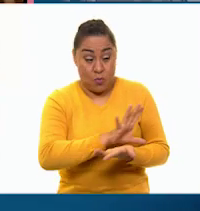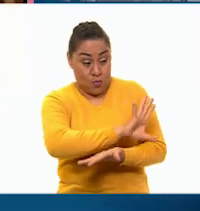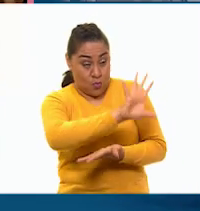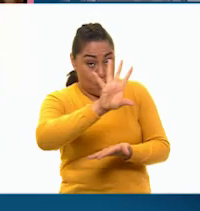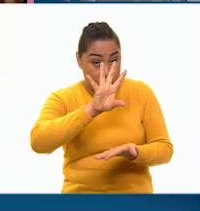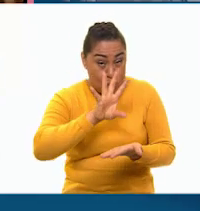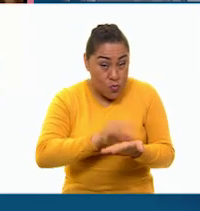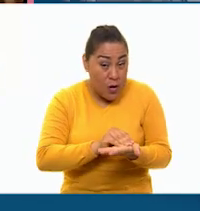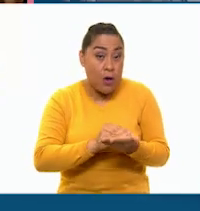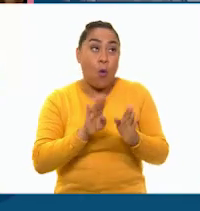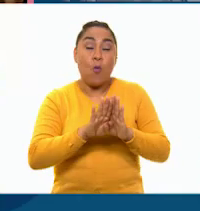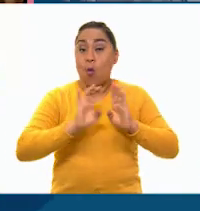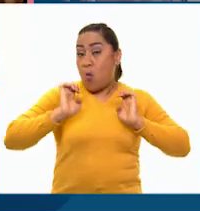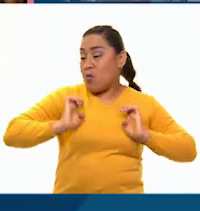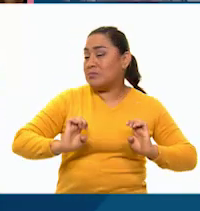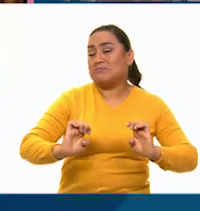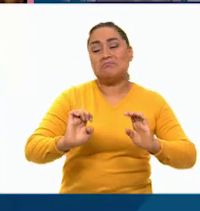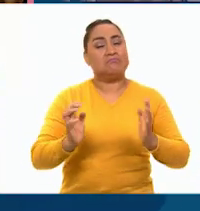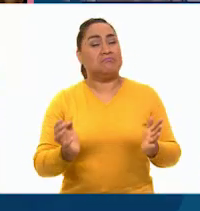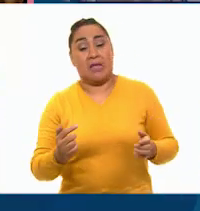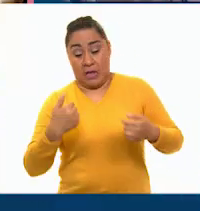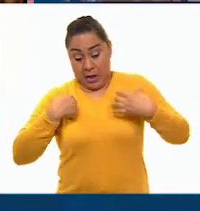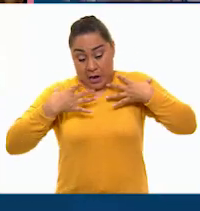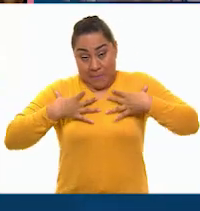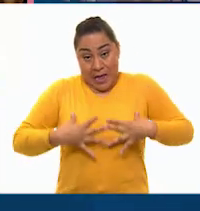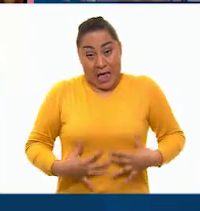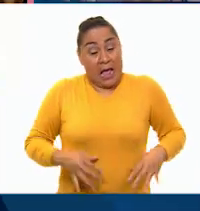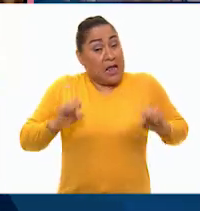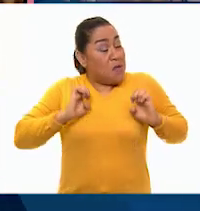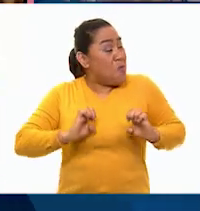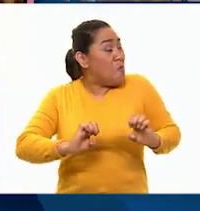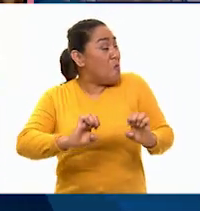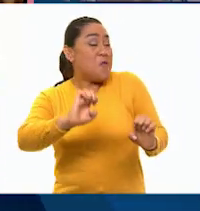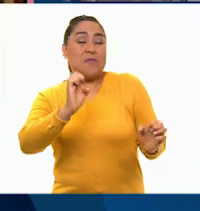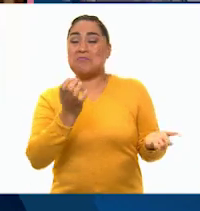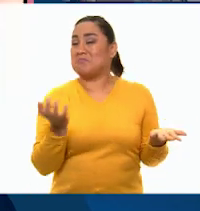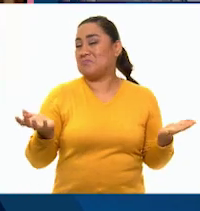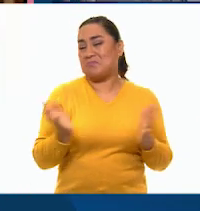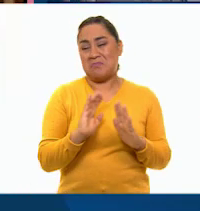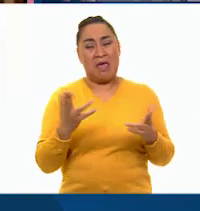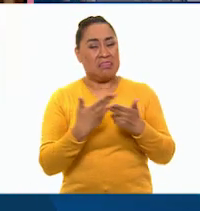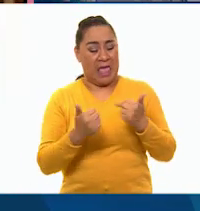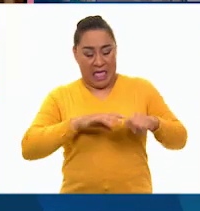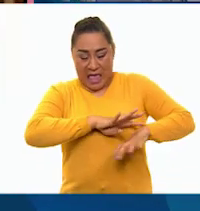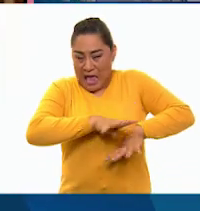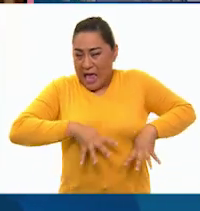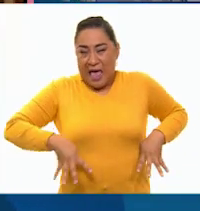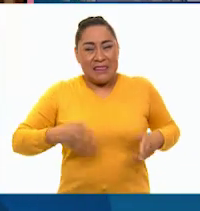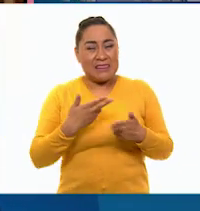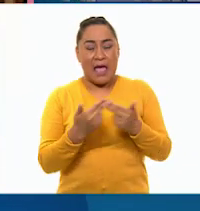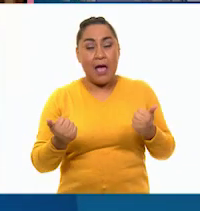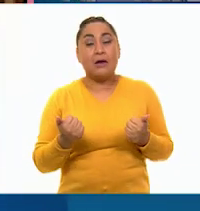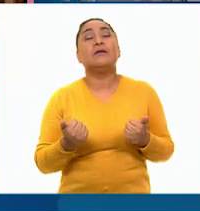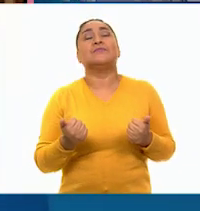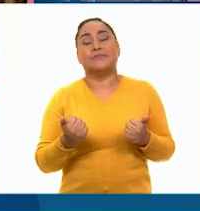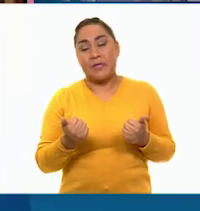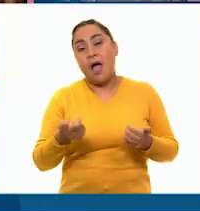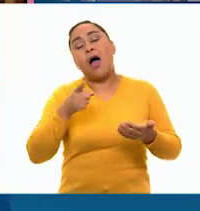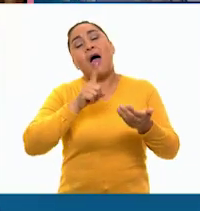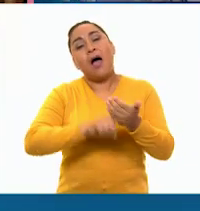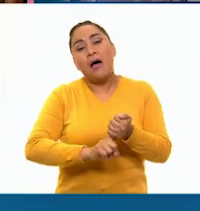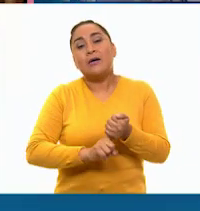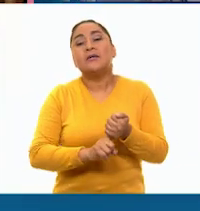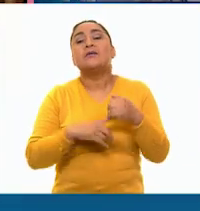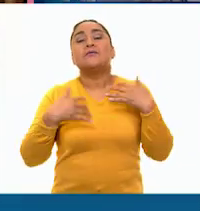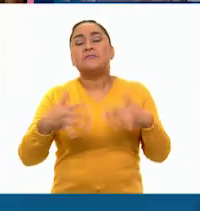fue muy lujosa. Yo no llevaba un vestido elegante y así con muchos encajes y holanes. Lo que sí hubo fue una